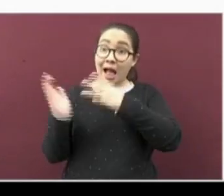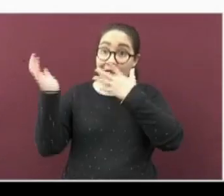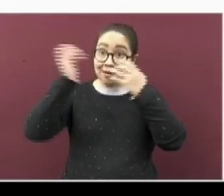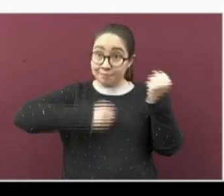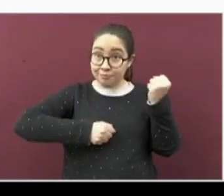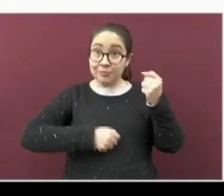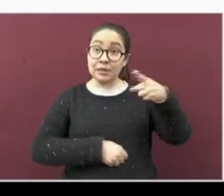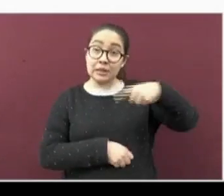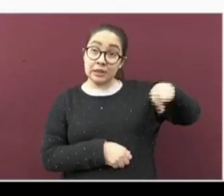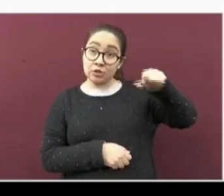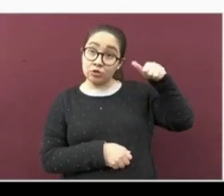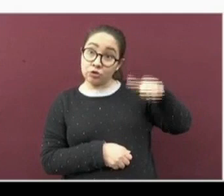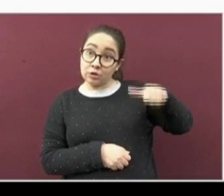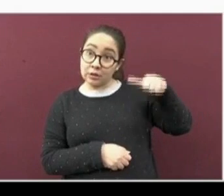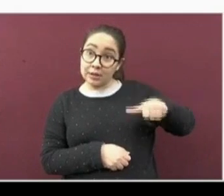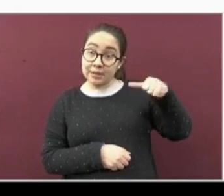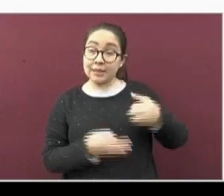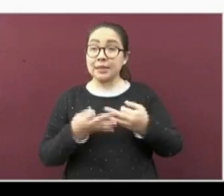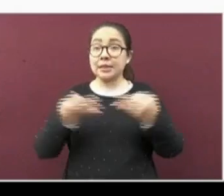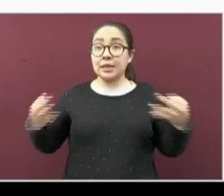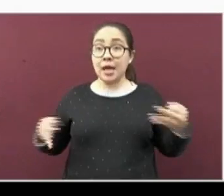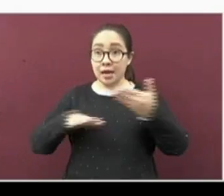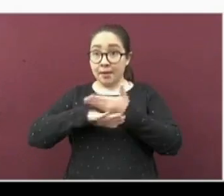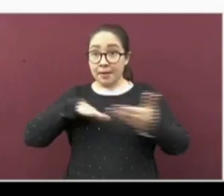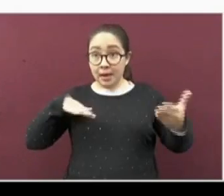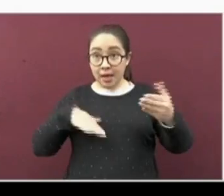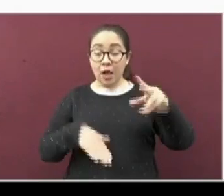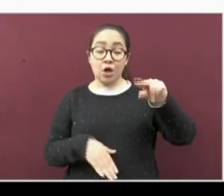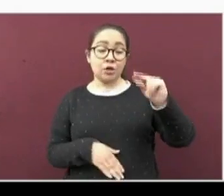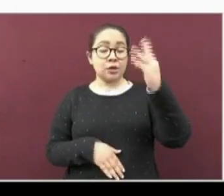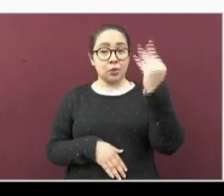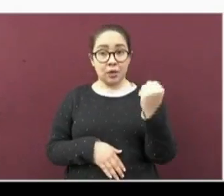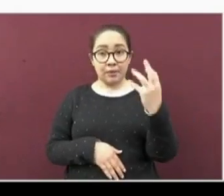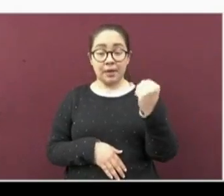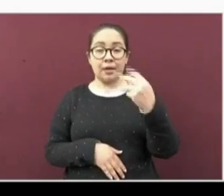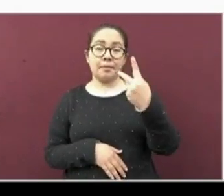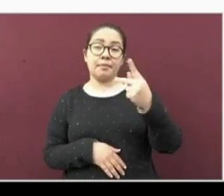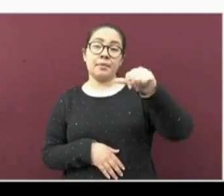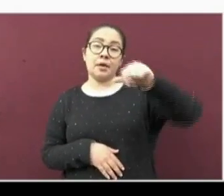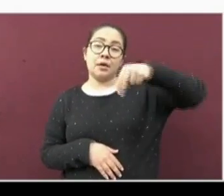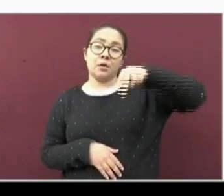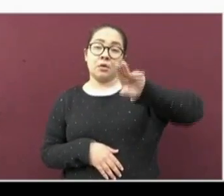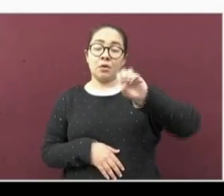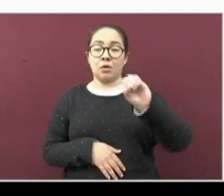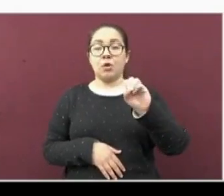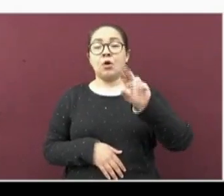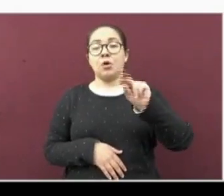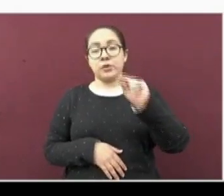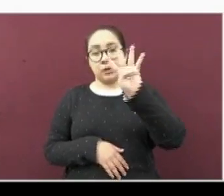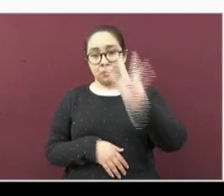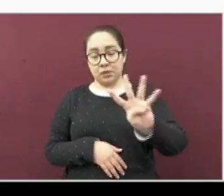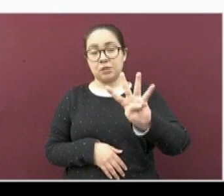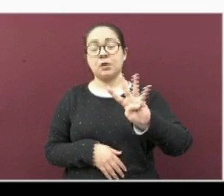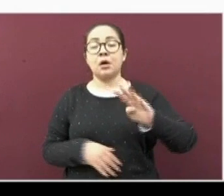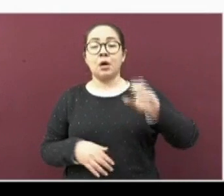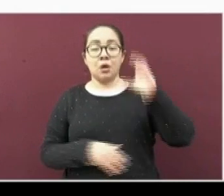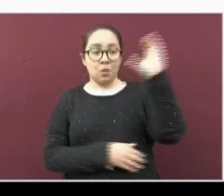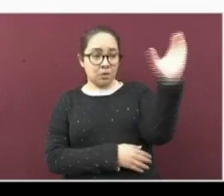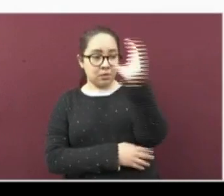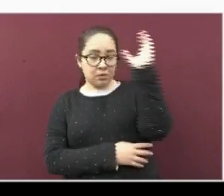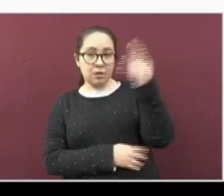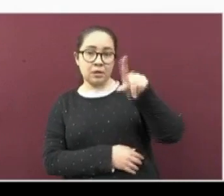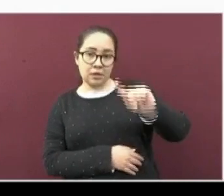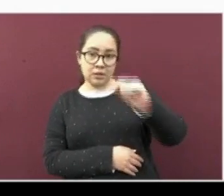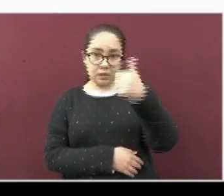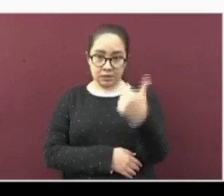116. Tierra Blanca, 89. Pánuco, 84. Cuatzacoalco, 76.